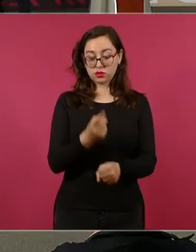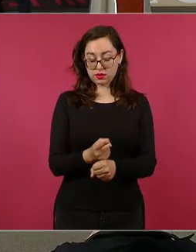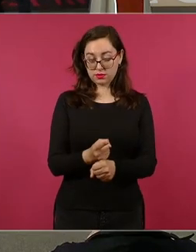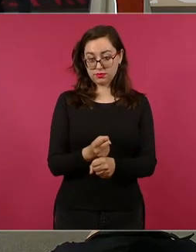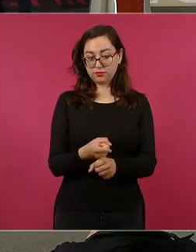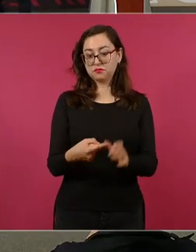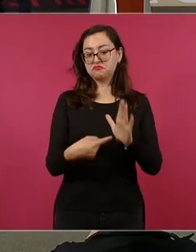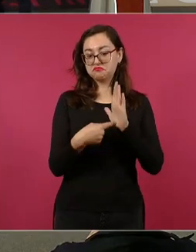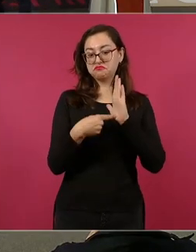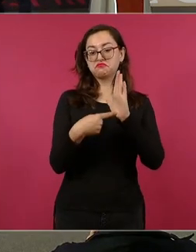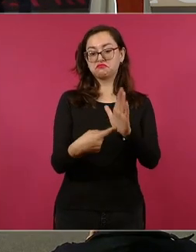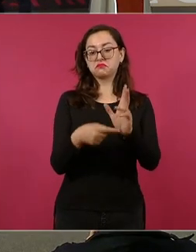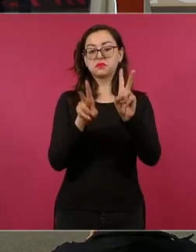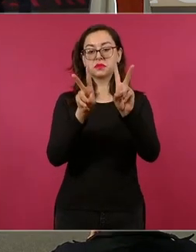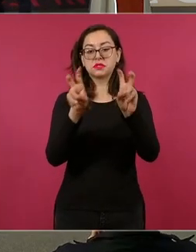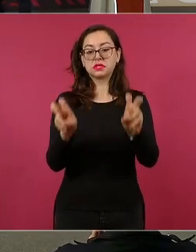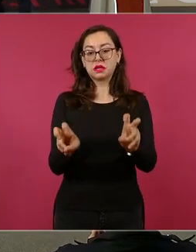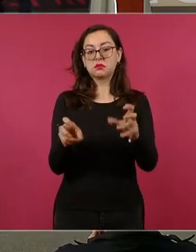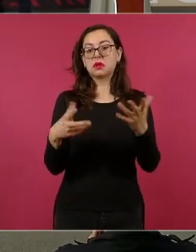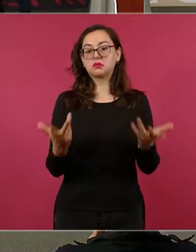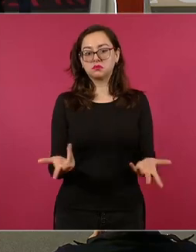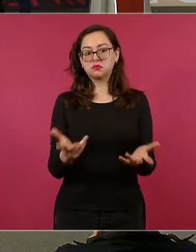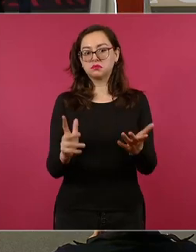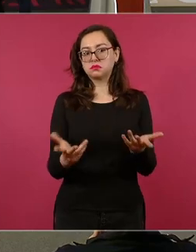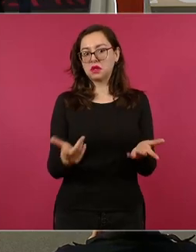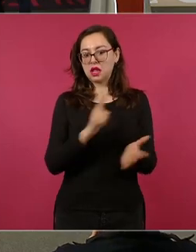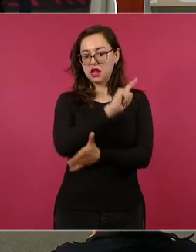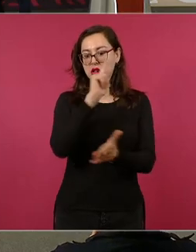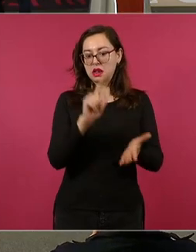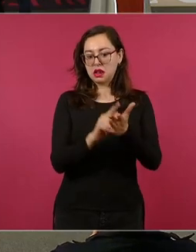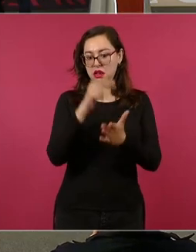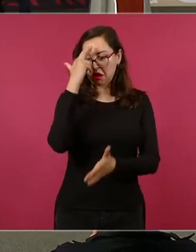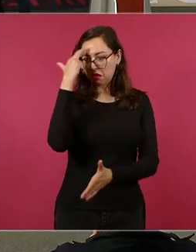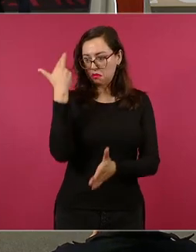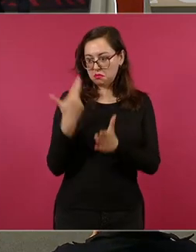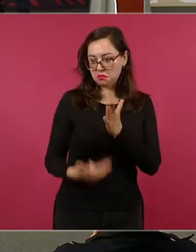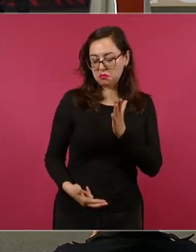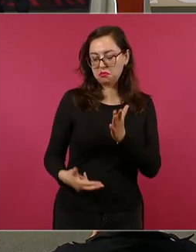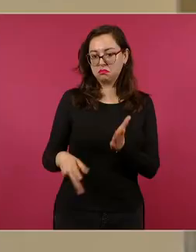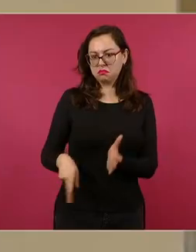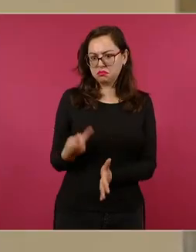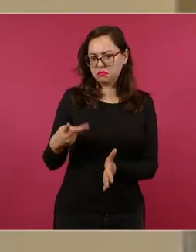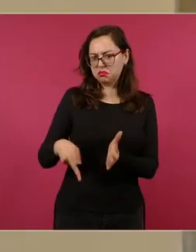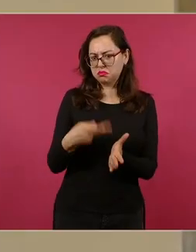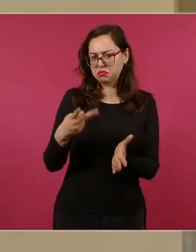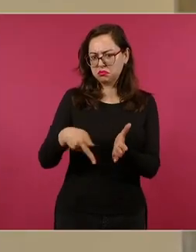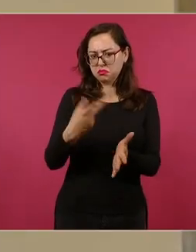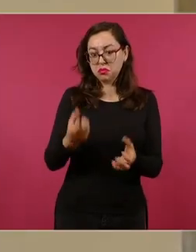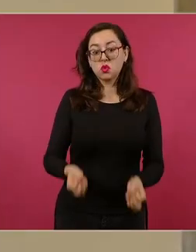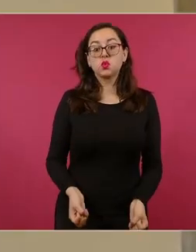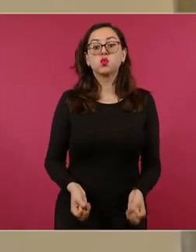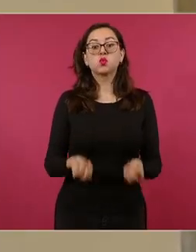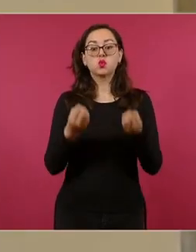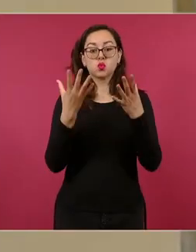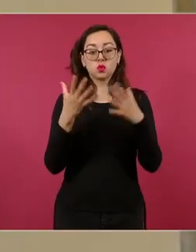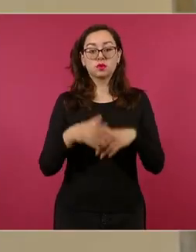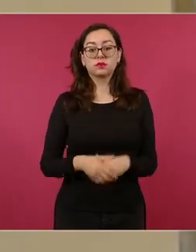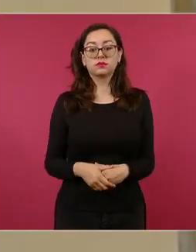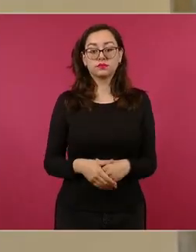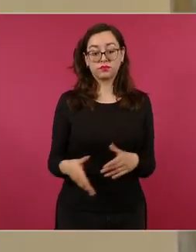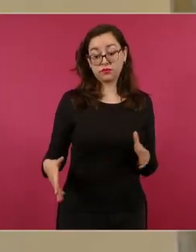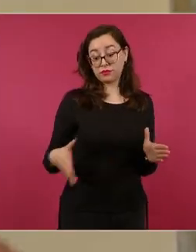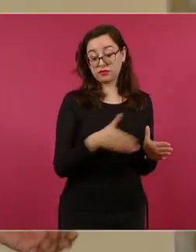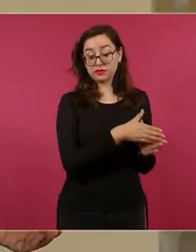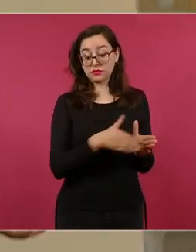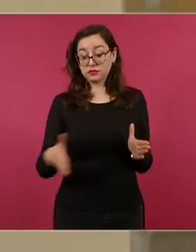en la incidencia delictiva de hasta el mes de junio y lo que corresponde al primer semestre de